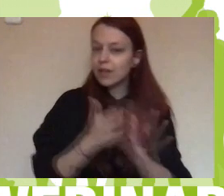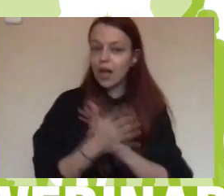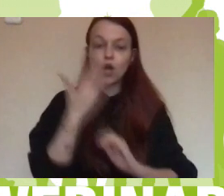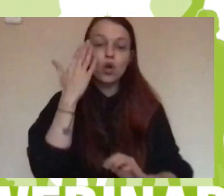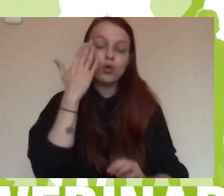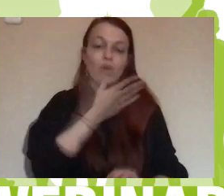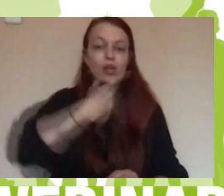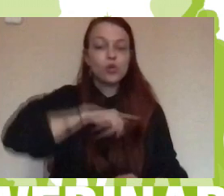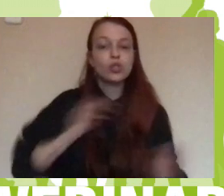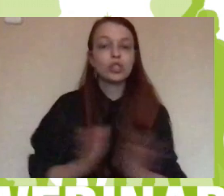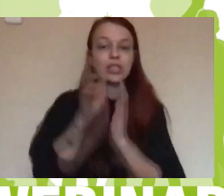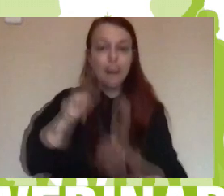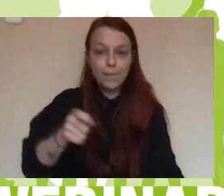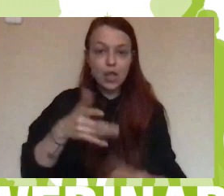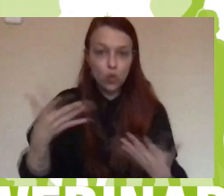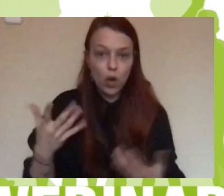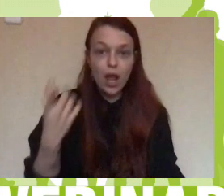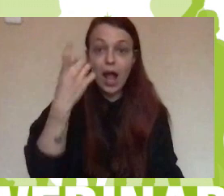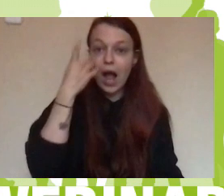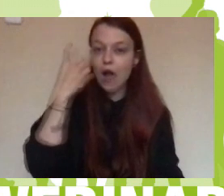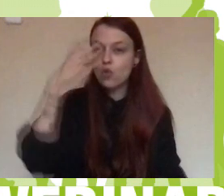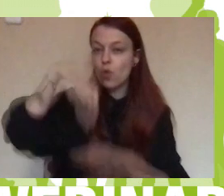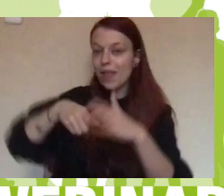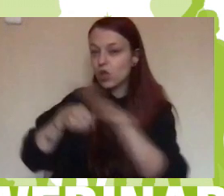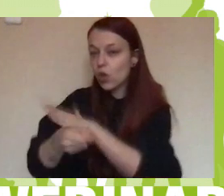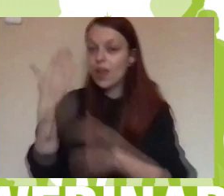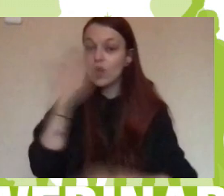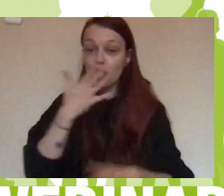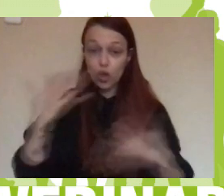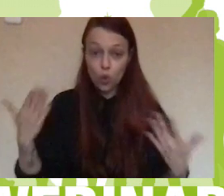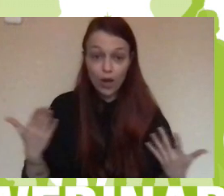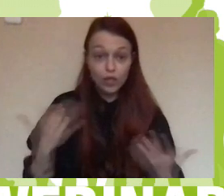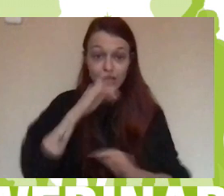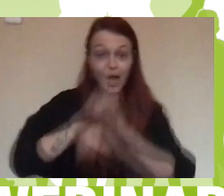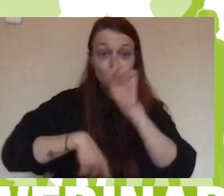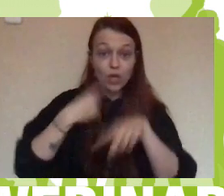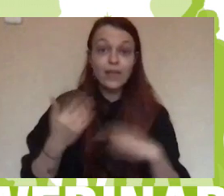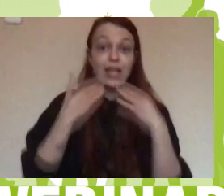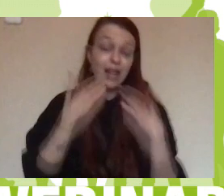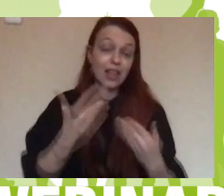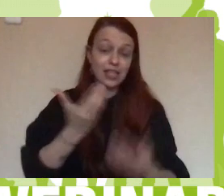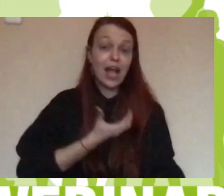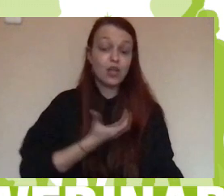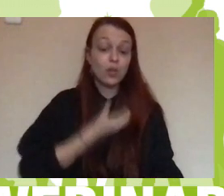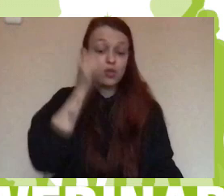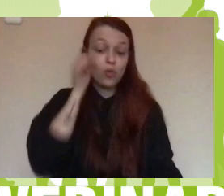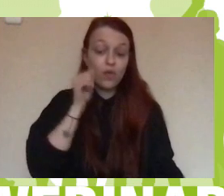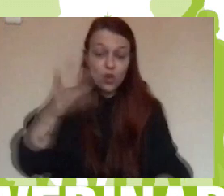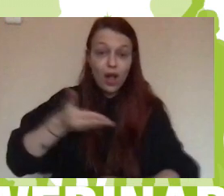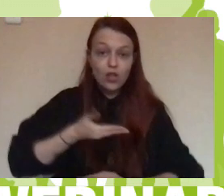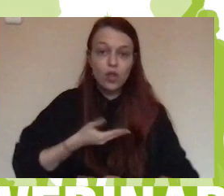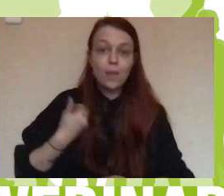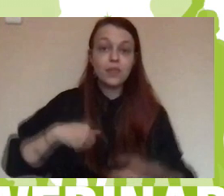Pedro, qué alumnado escolarizaba y qué cosas hacía. Al curso siguiente, contando con la ayuda del Ayuntamiento de Oviedo, cambiamos el aula